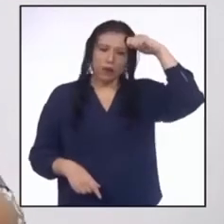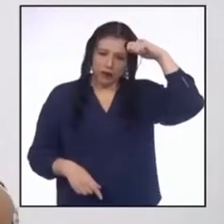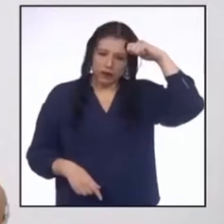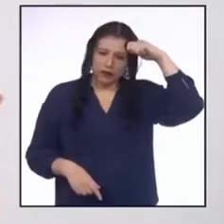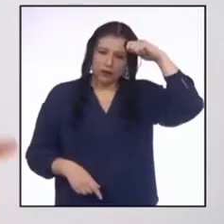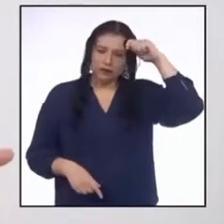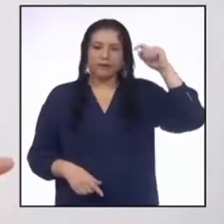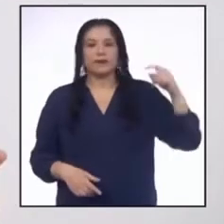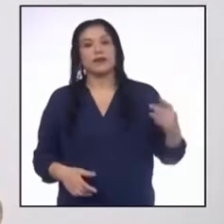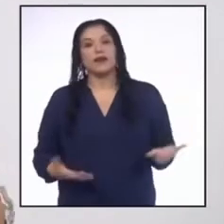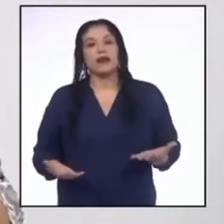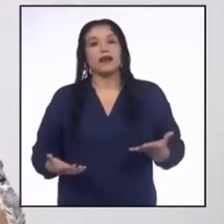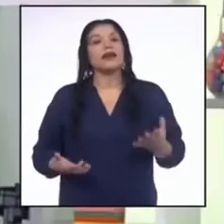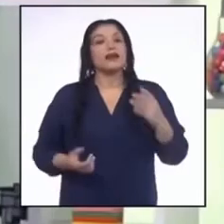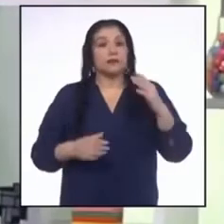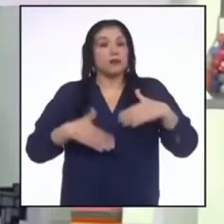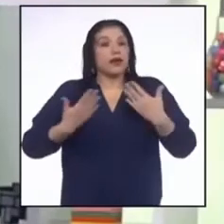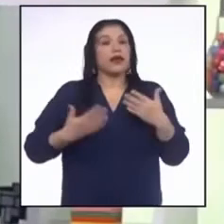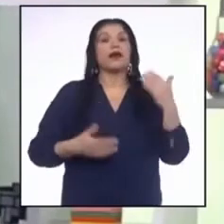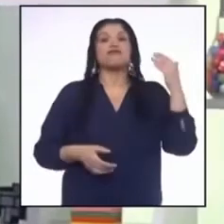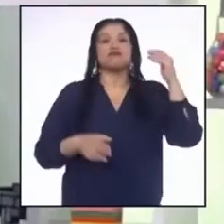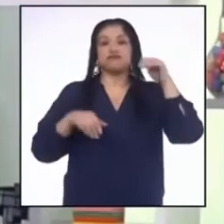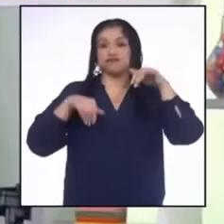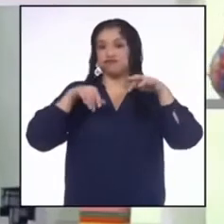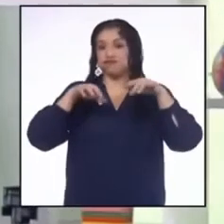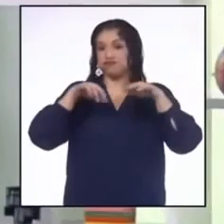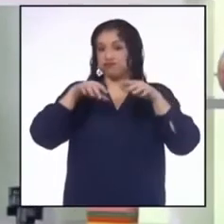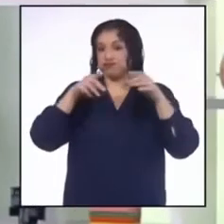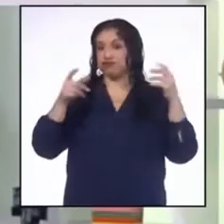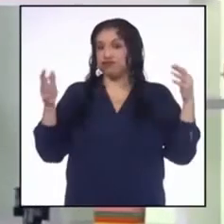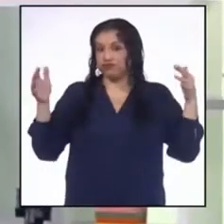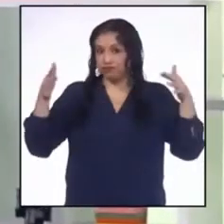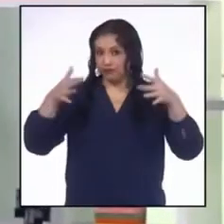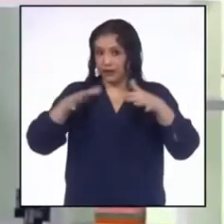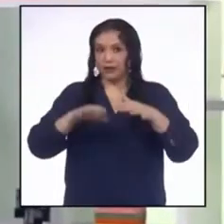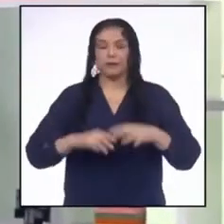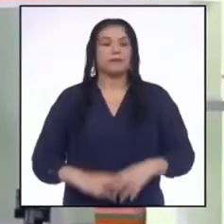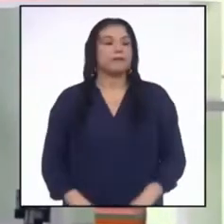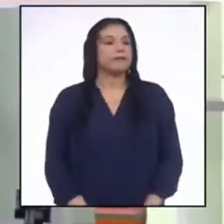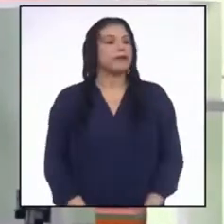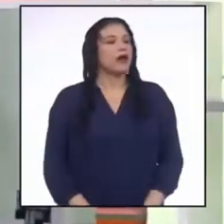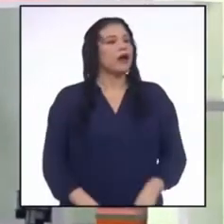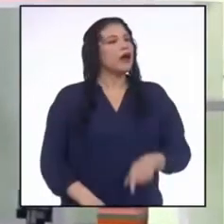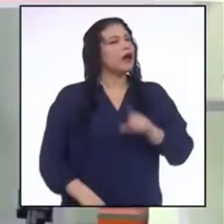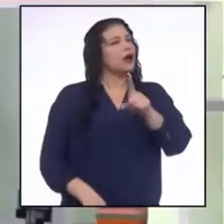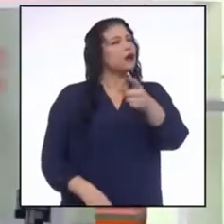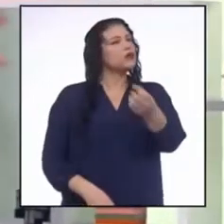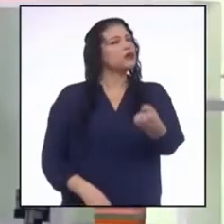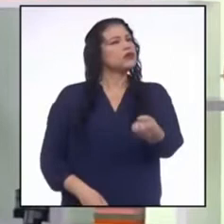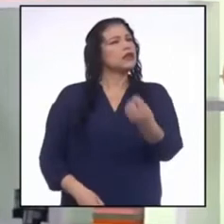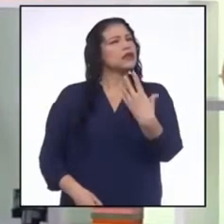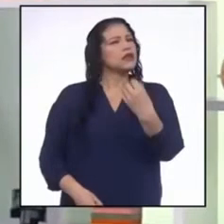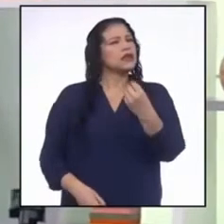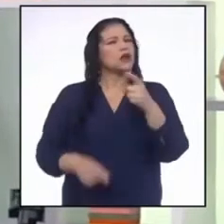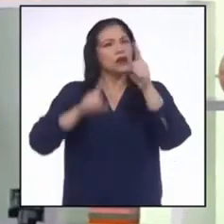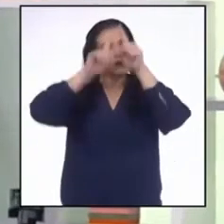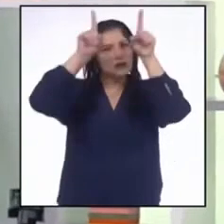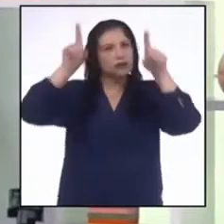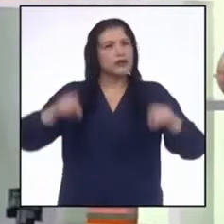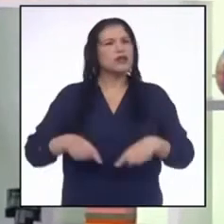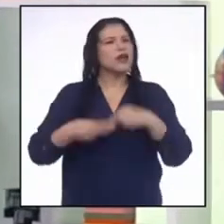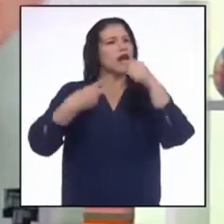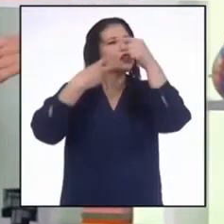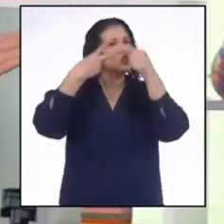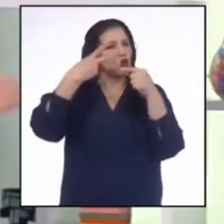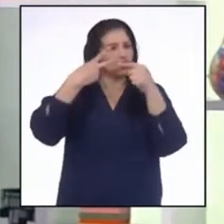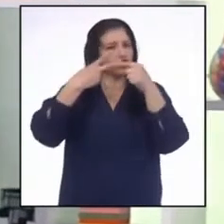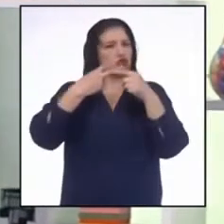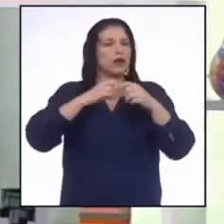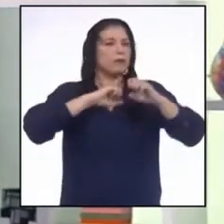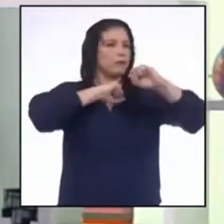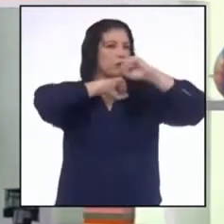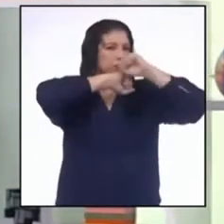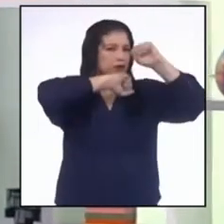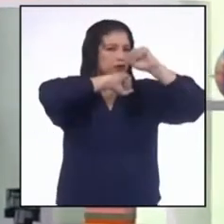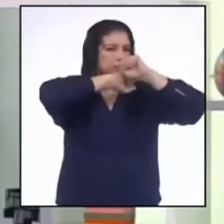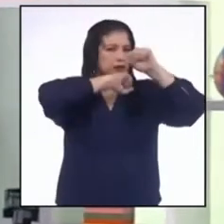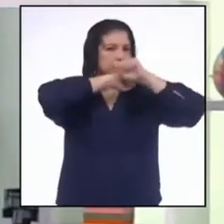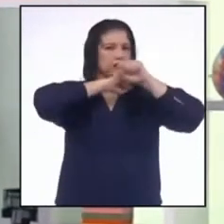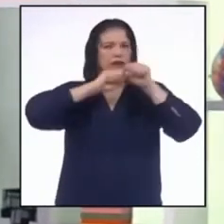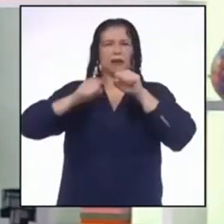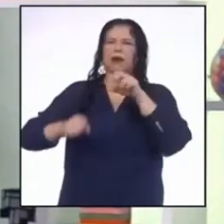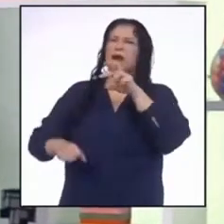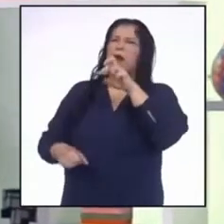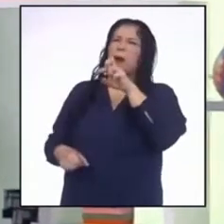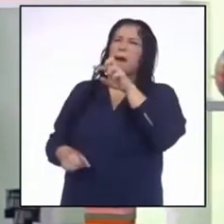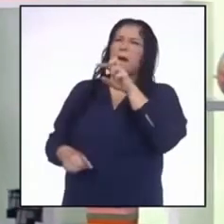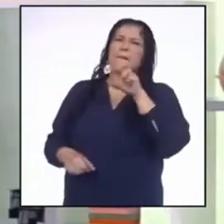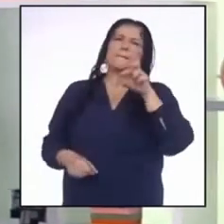y, por cierto, acuda. Profesora, usted dijo que los afiches pueden ser de dos tipos, publicidad o propaganda.